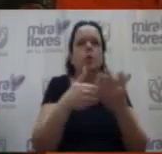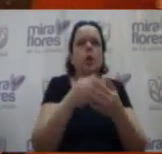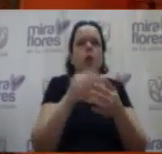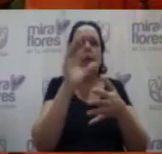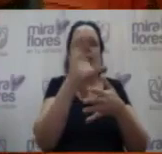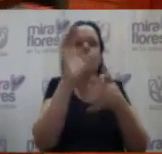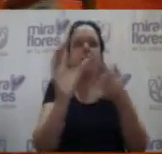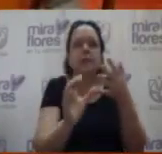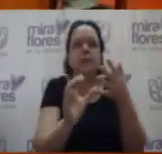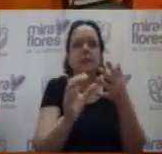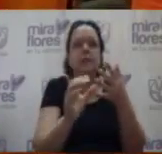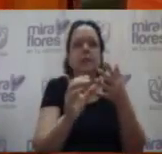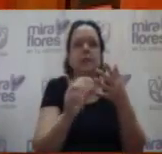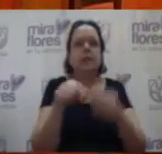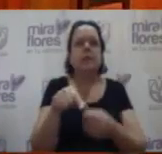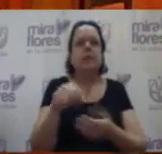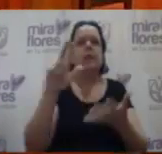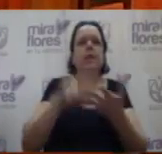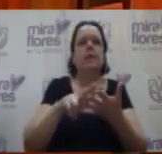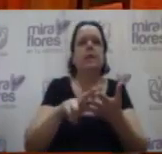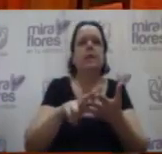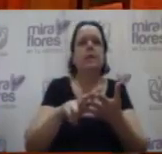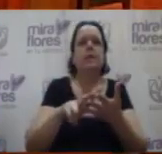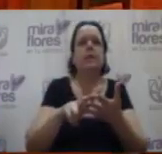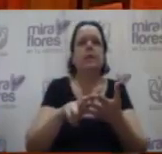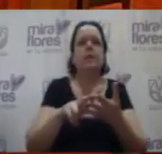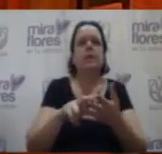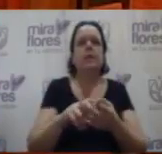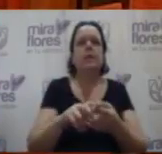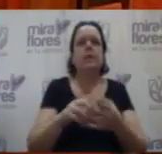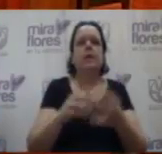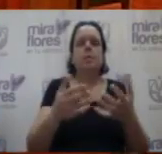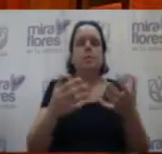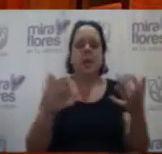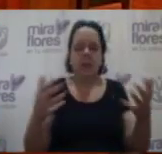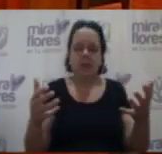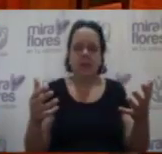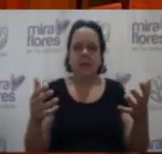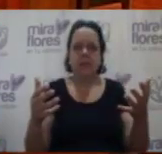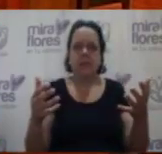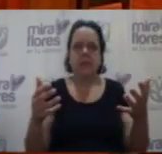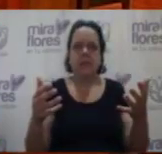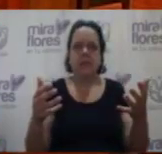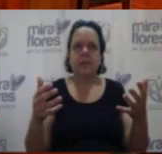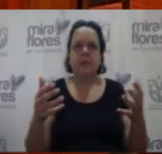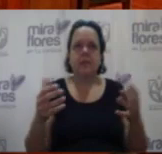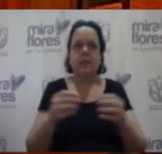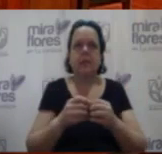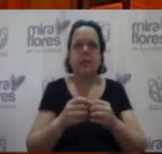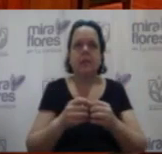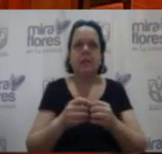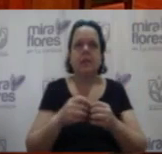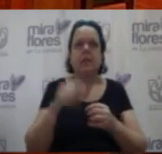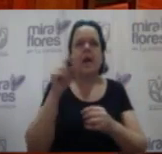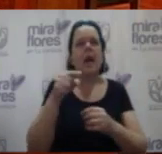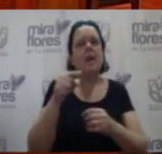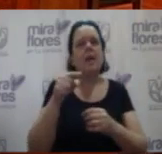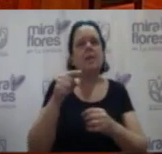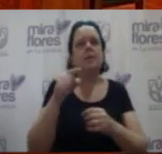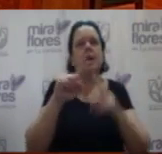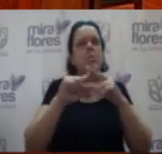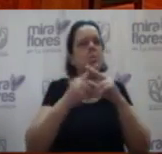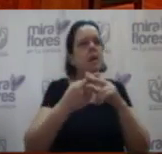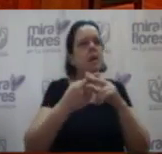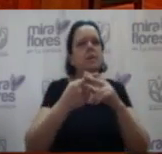Disculpe, lo que estamos aprobando es la donación de bienes para equipar el sistema de drones. Entonces, creo que ahí es donde se genera la